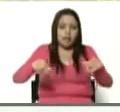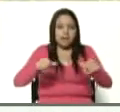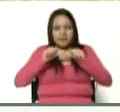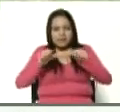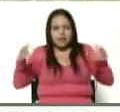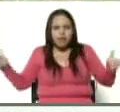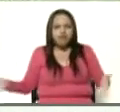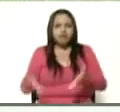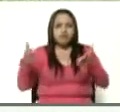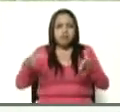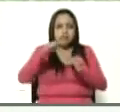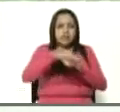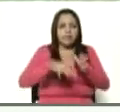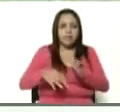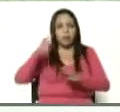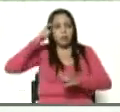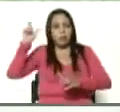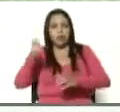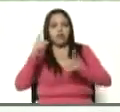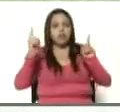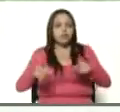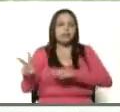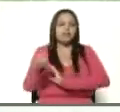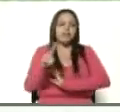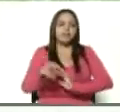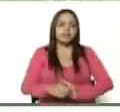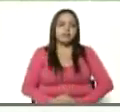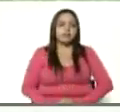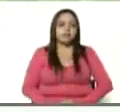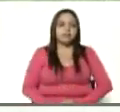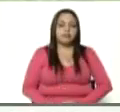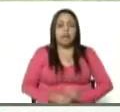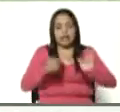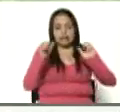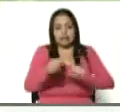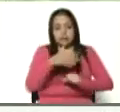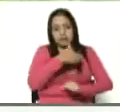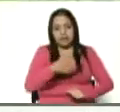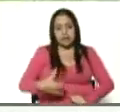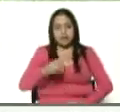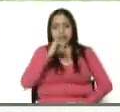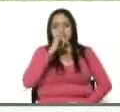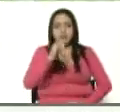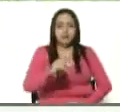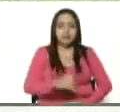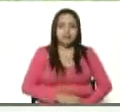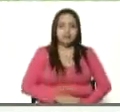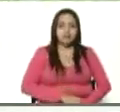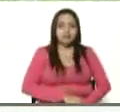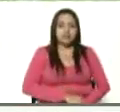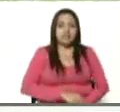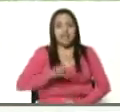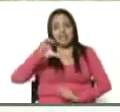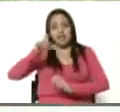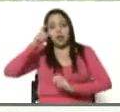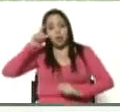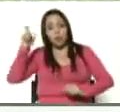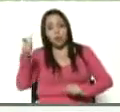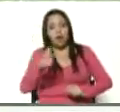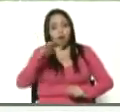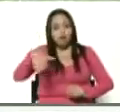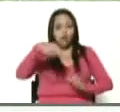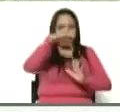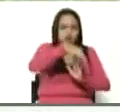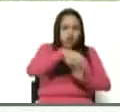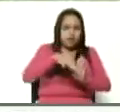aquí en el Huarico y en Venezuela. Bueno, presidente, informarle que el Estado Huarico logró sembrar